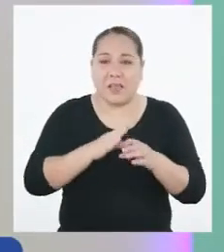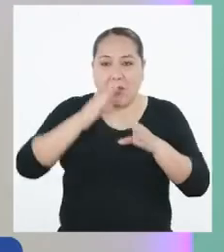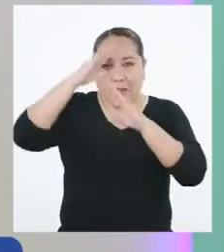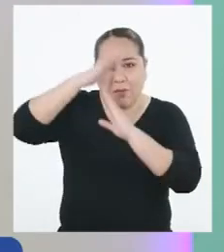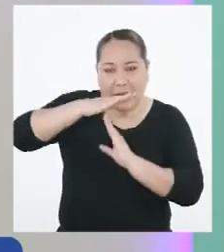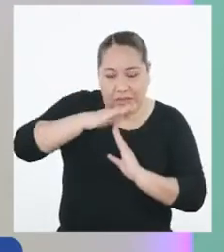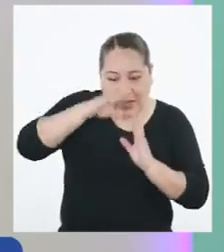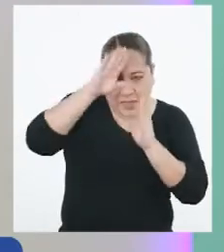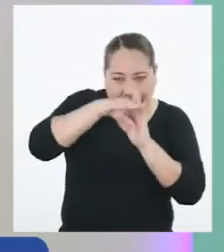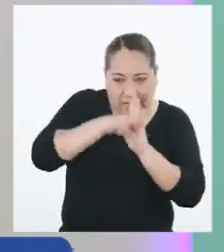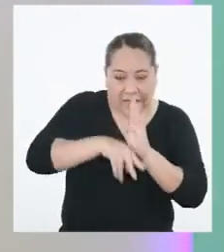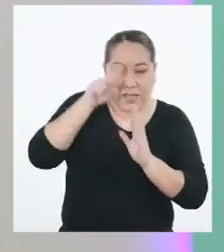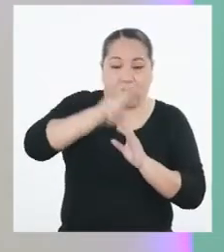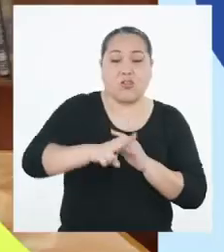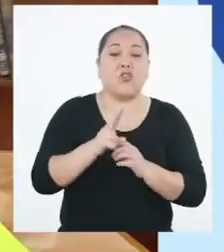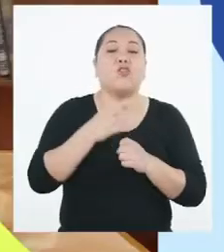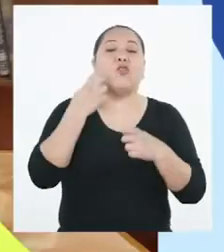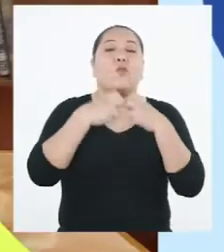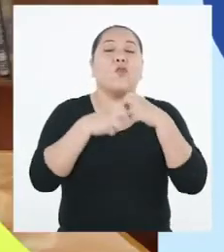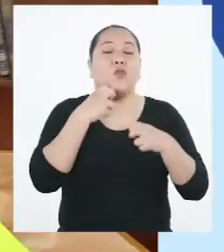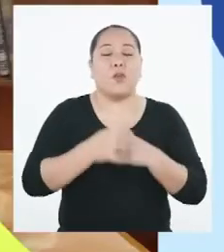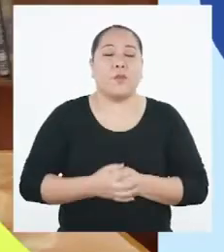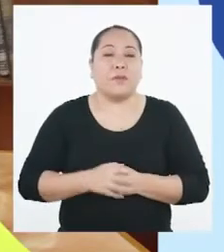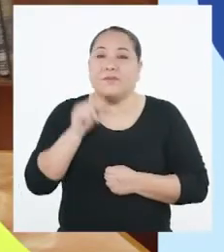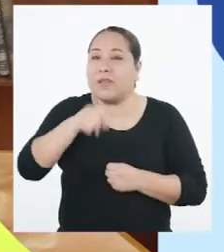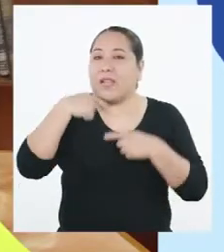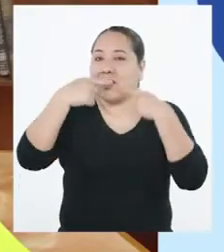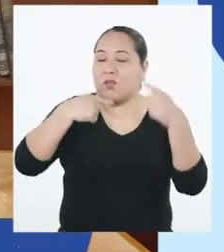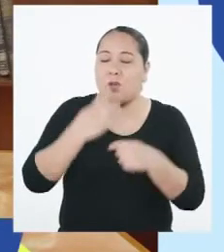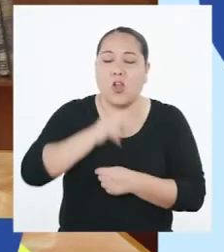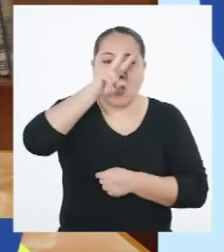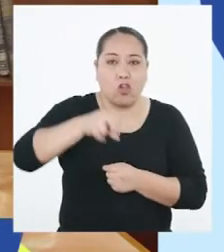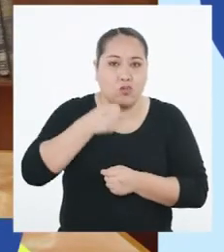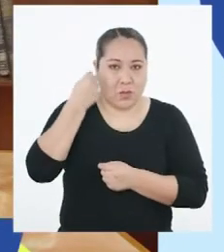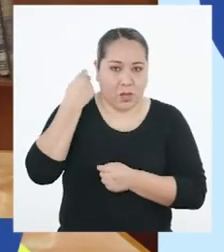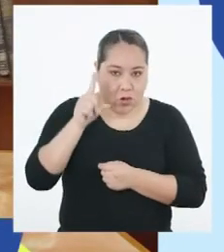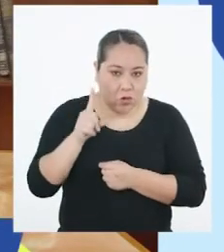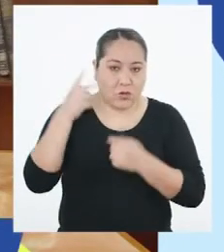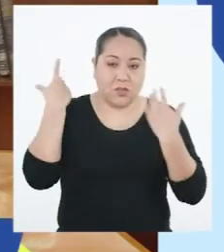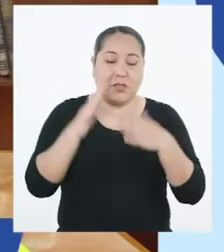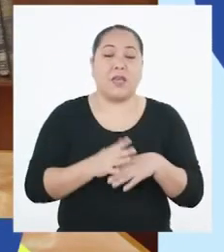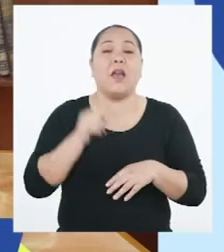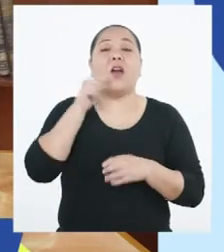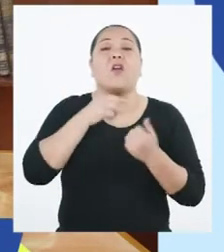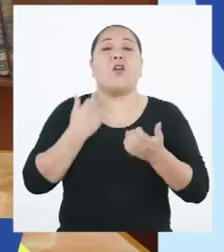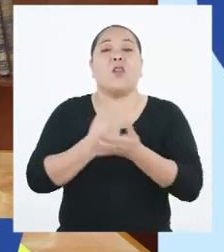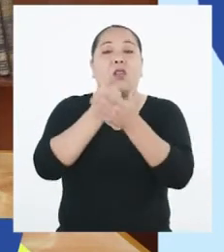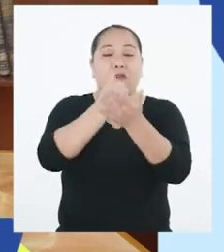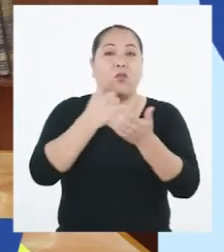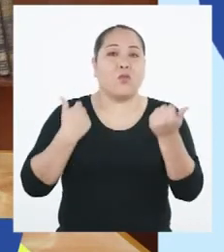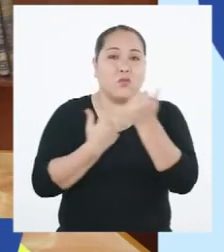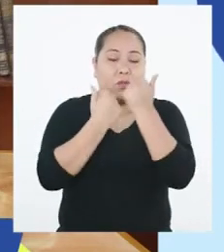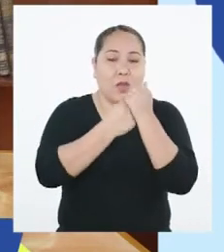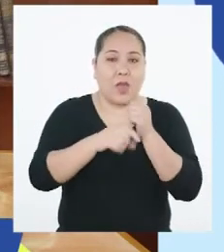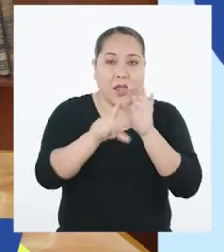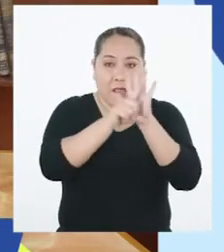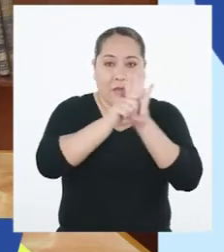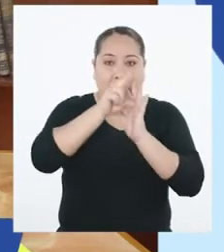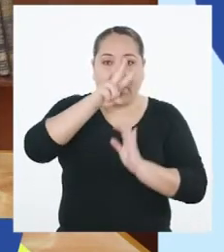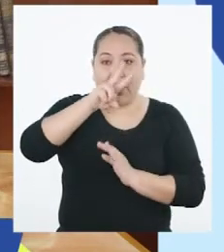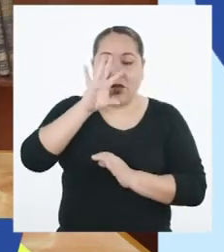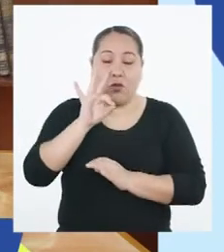los efectos de estos dos fenómenos? Les cuento. Desde el 2011, a través de la Ley 29